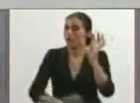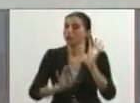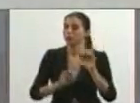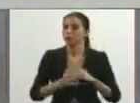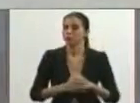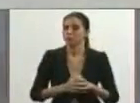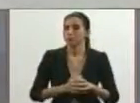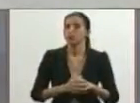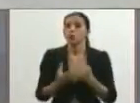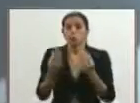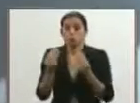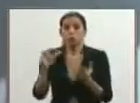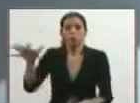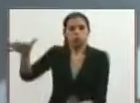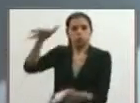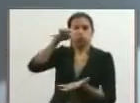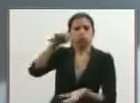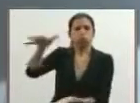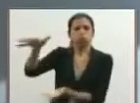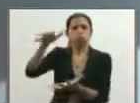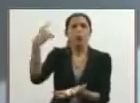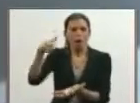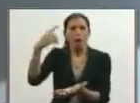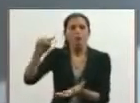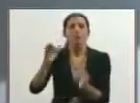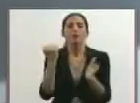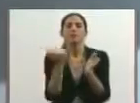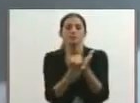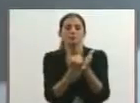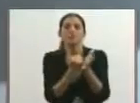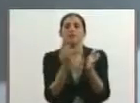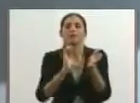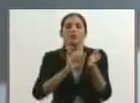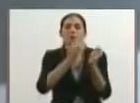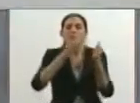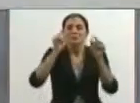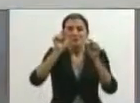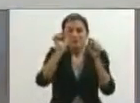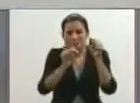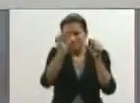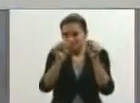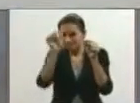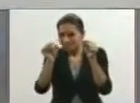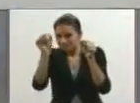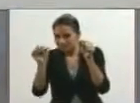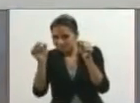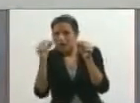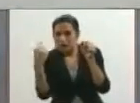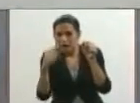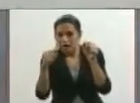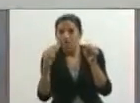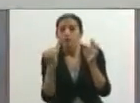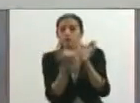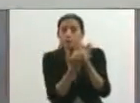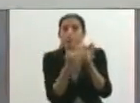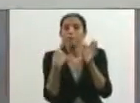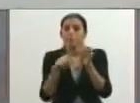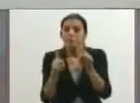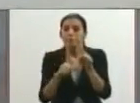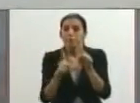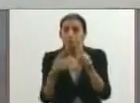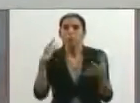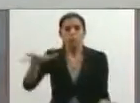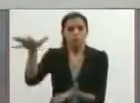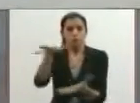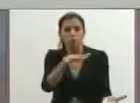Llega mucha harina, eso tiene códigos específicos, y en muchos casos las colas continúan. ¿Qué está pasando?